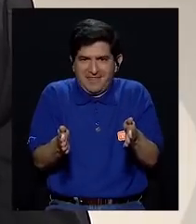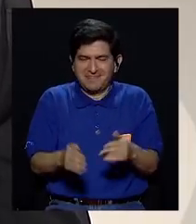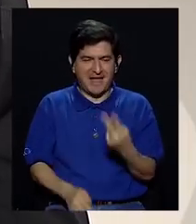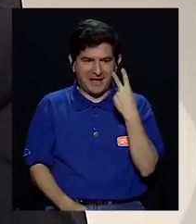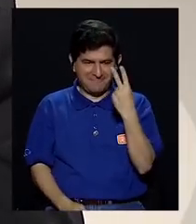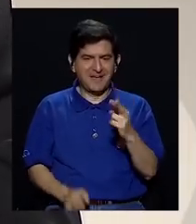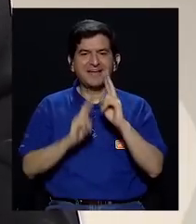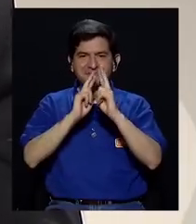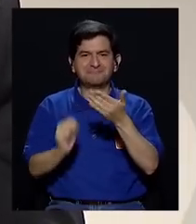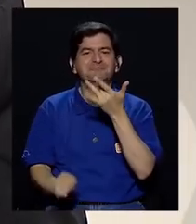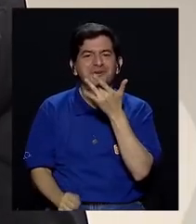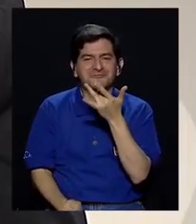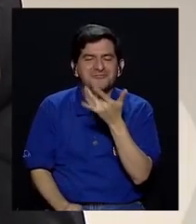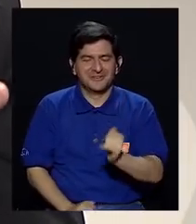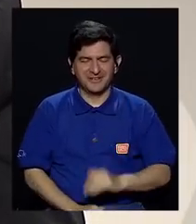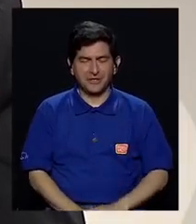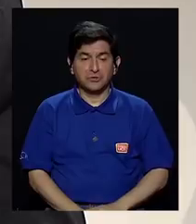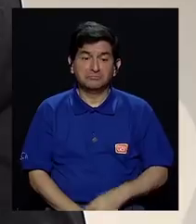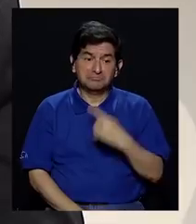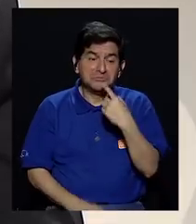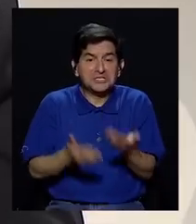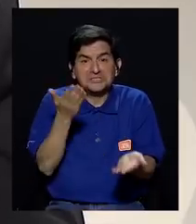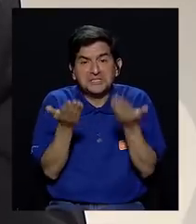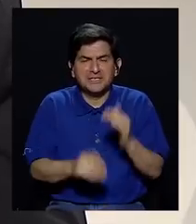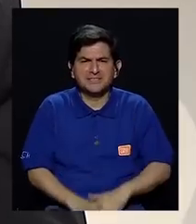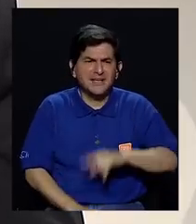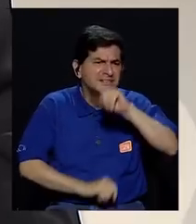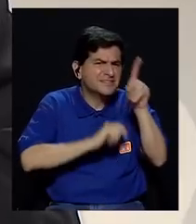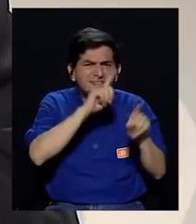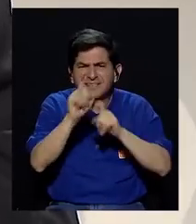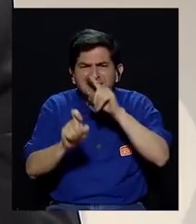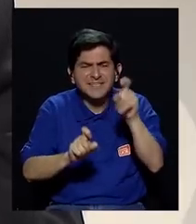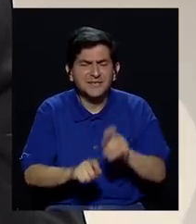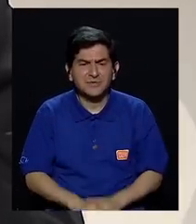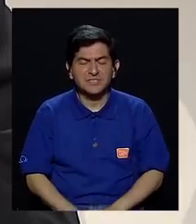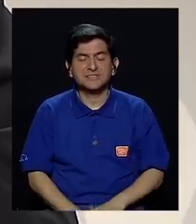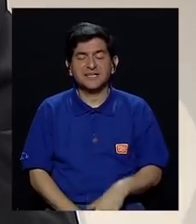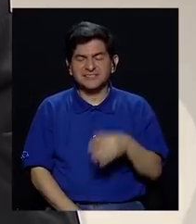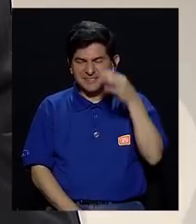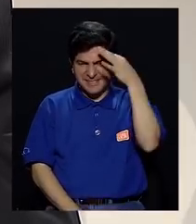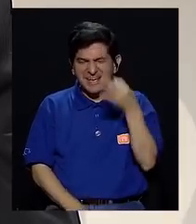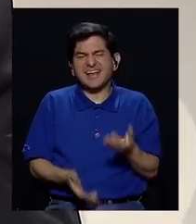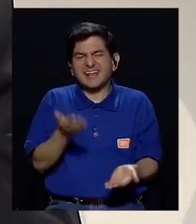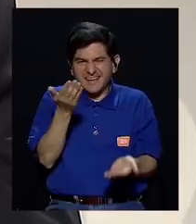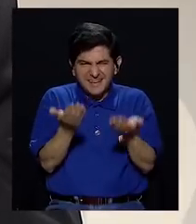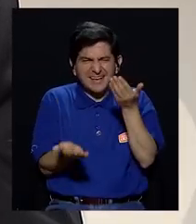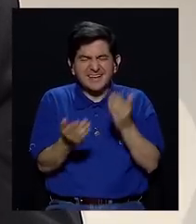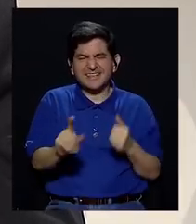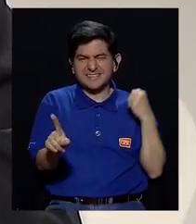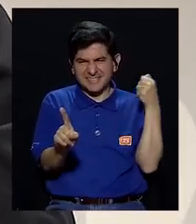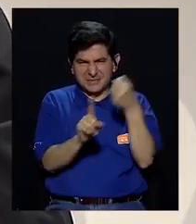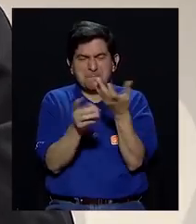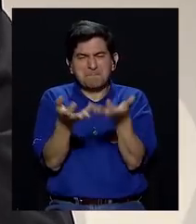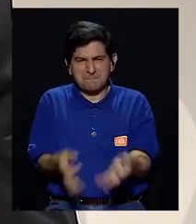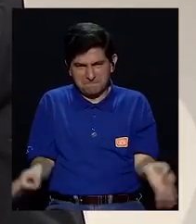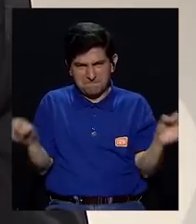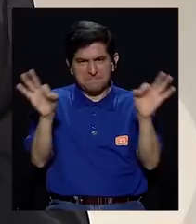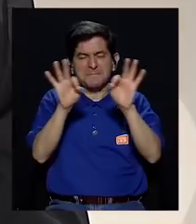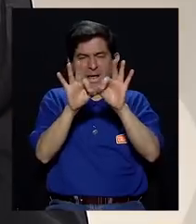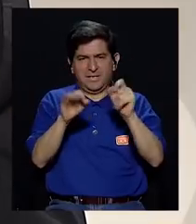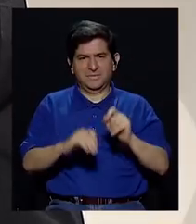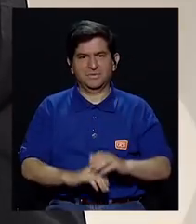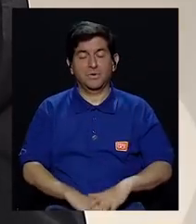Prefiero ver resultados. Pudiera decir que efectivamente... ¿En las encuestas? Uno pudiera pensar que va a tener algún impacto importante.